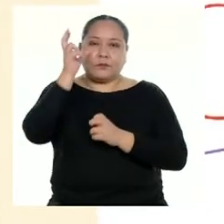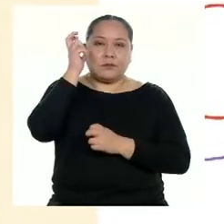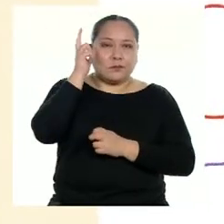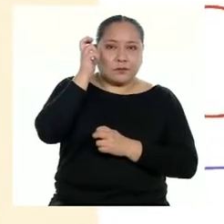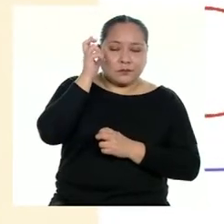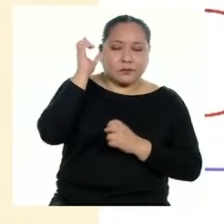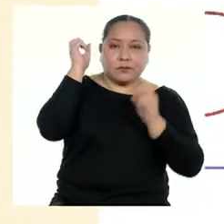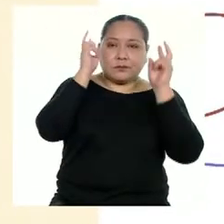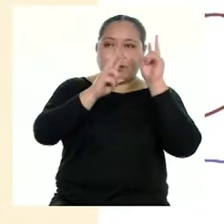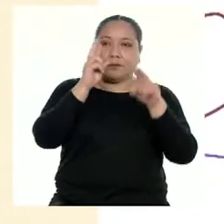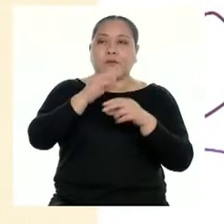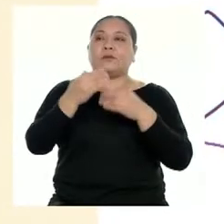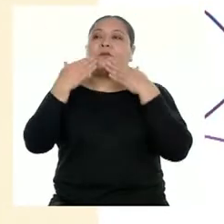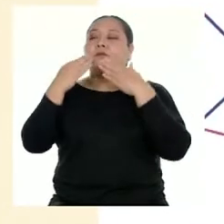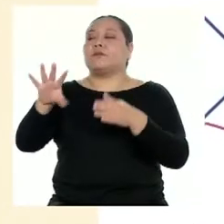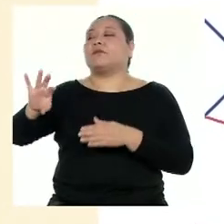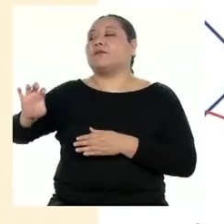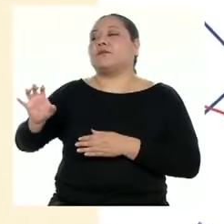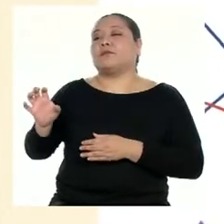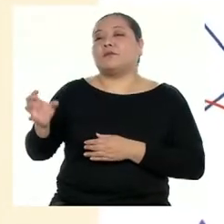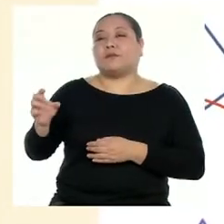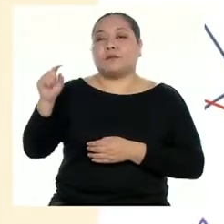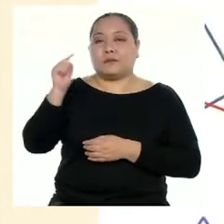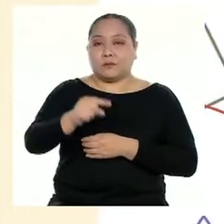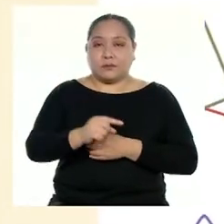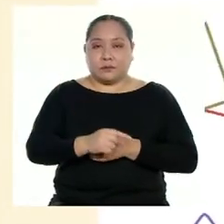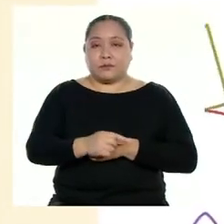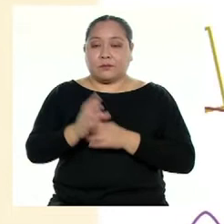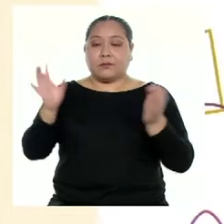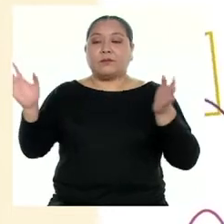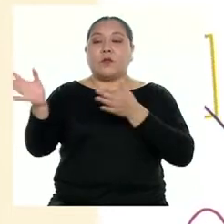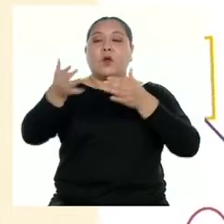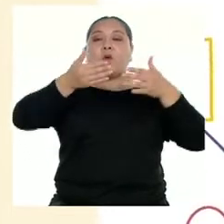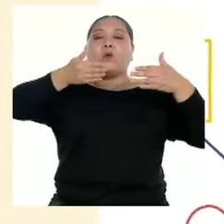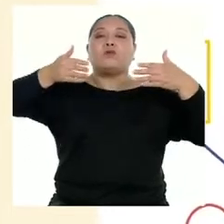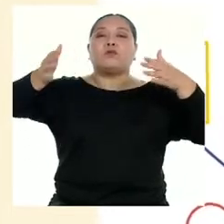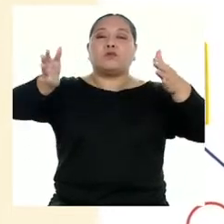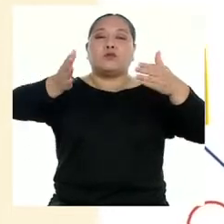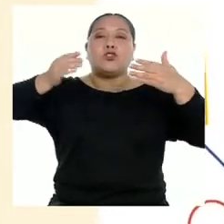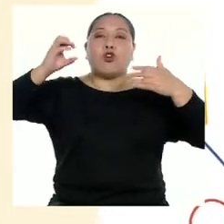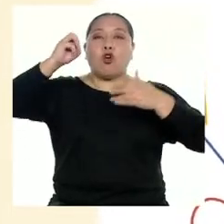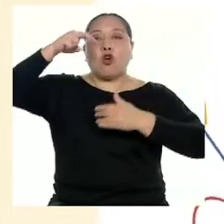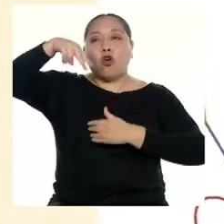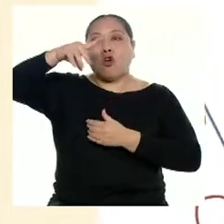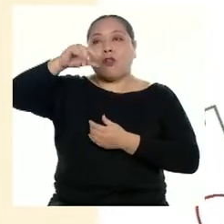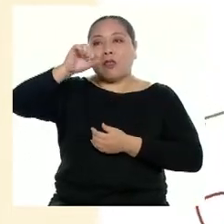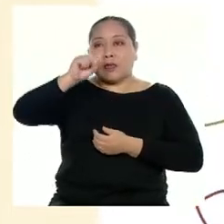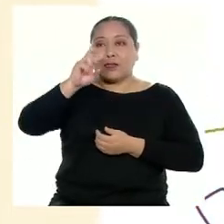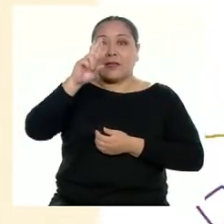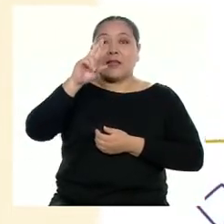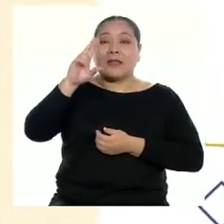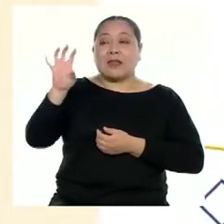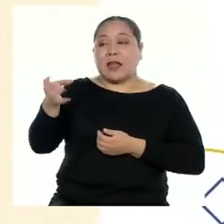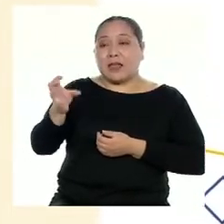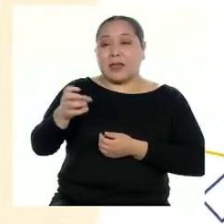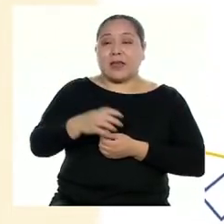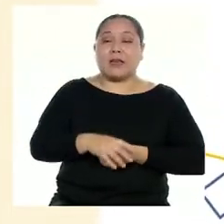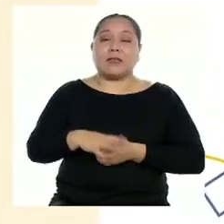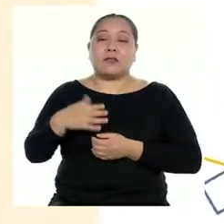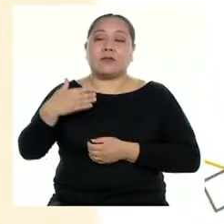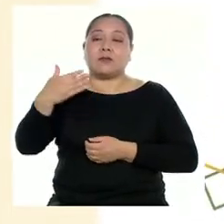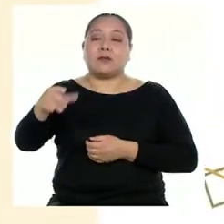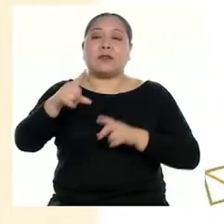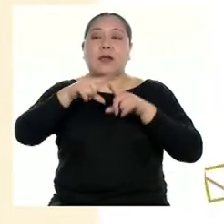el país es gracias a la radio. Las ondas radiales viajan a través de ondas electromagnéticas y dependen de la